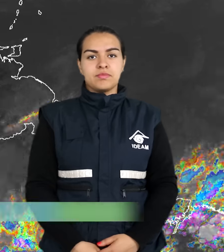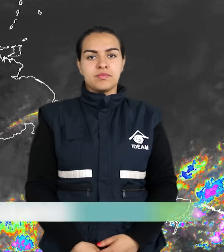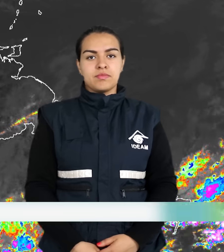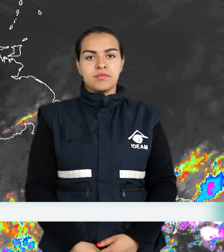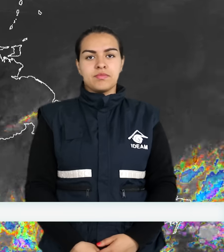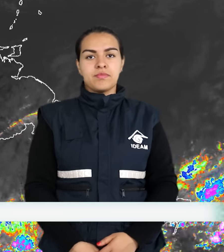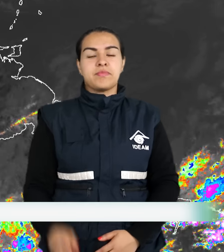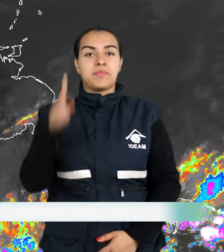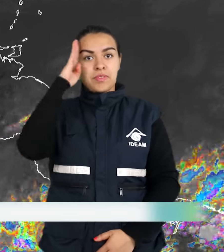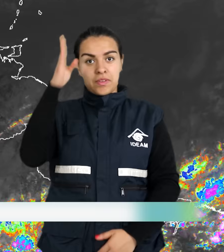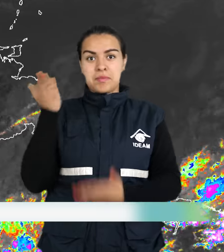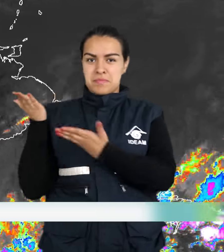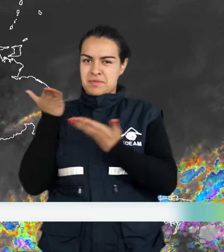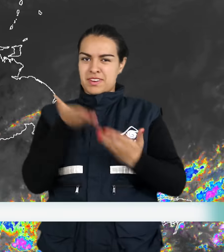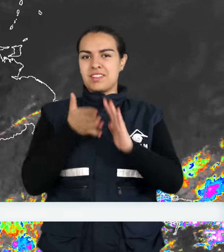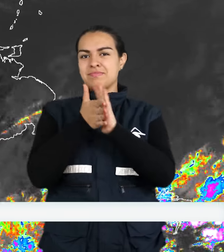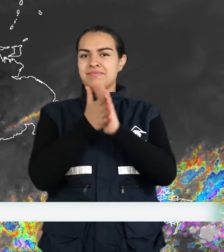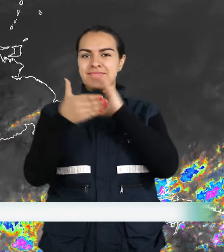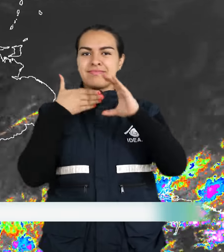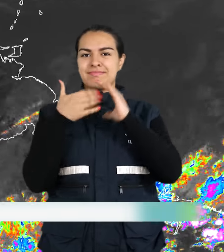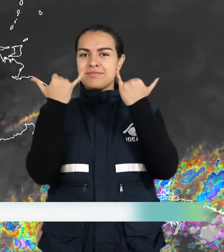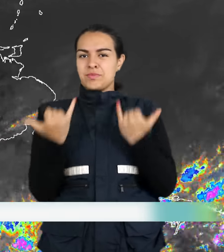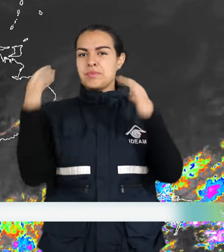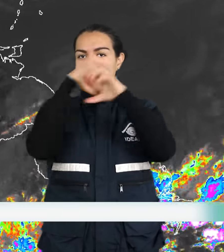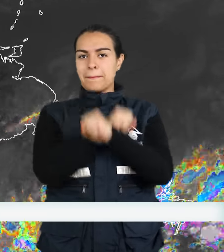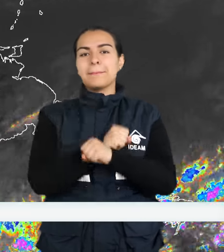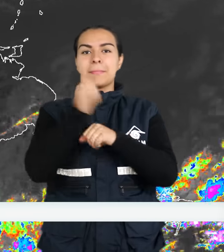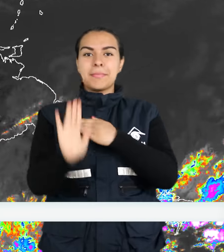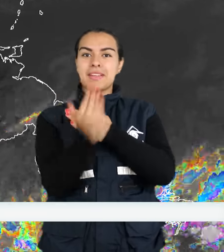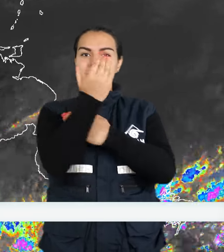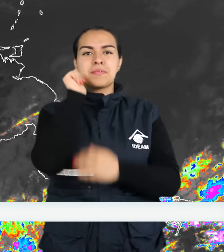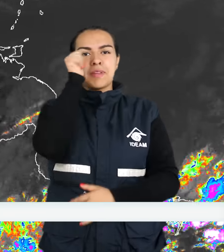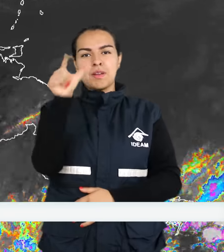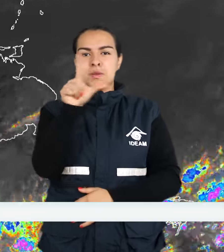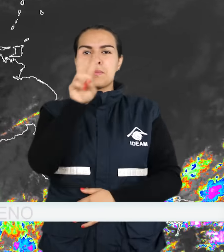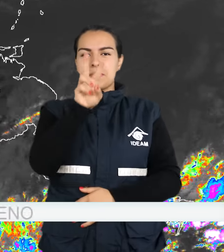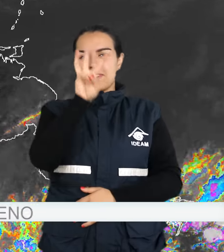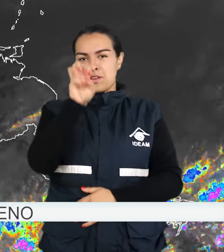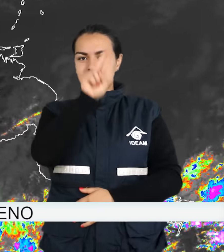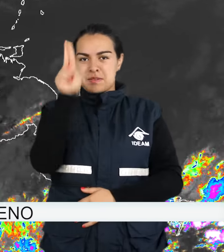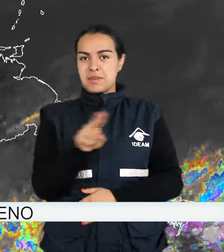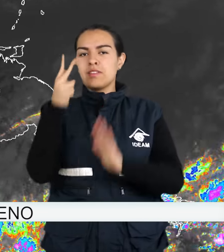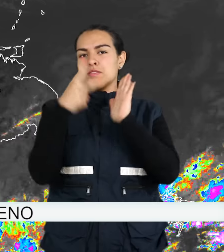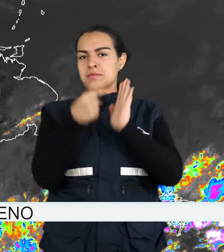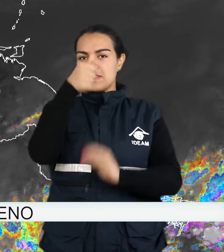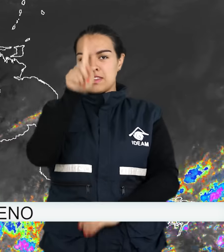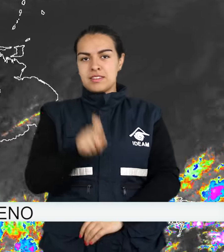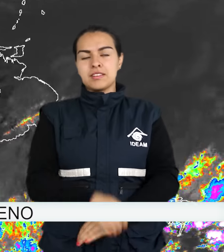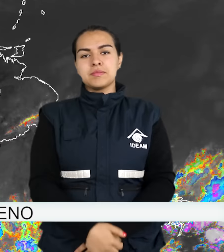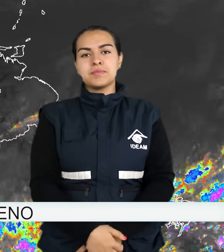Hola, bienvenidos al pronóstico para la noche de hoy y madrugada de mañana lunes 28 de marzo de 2016.